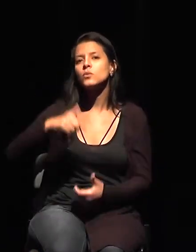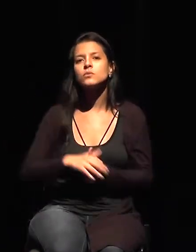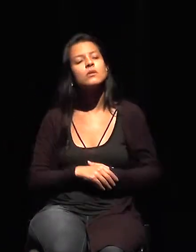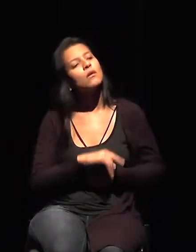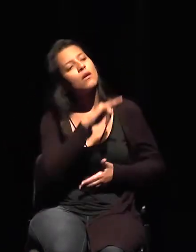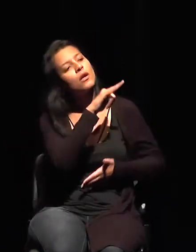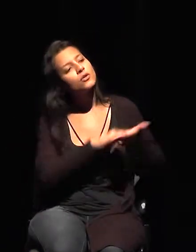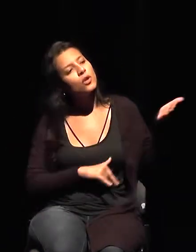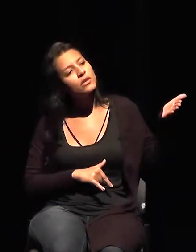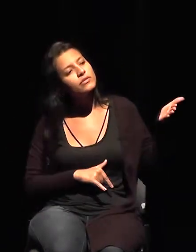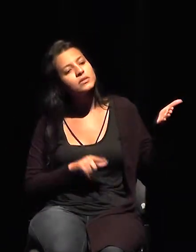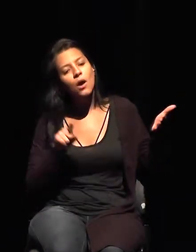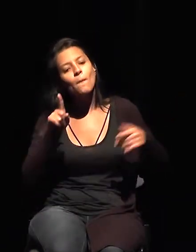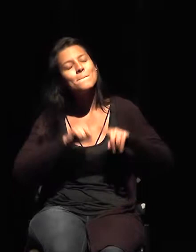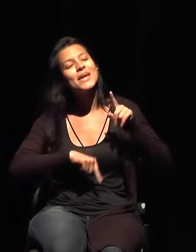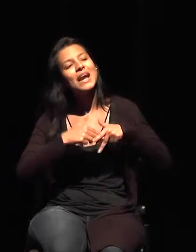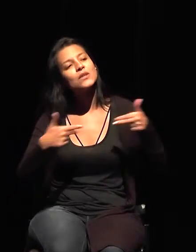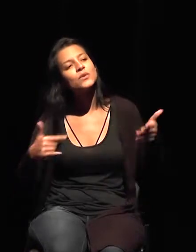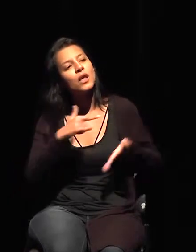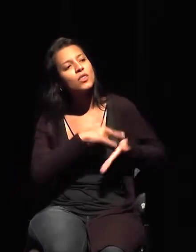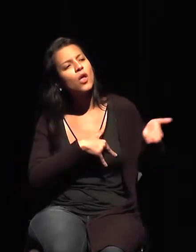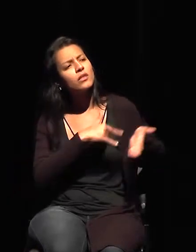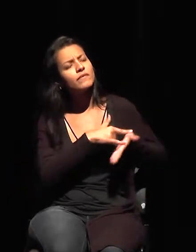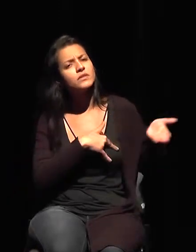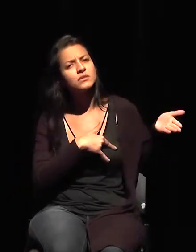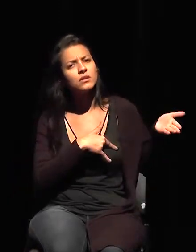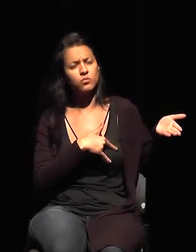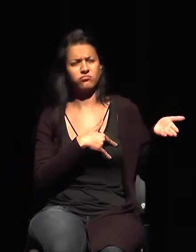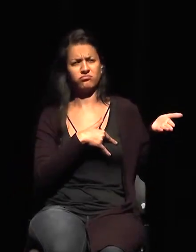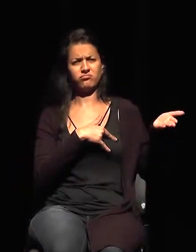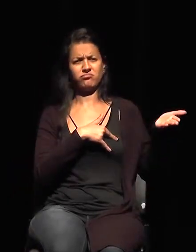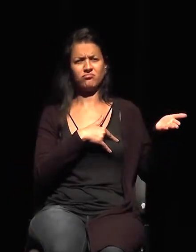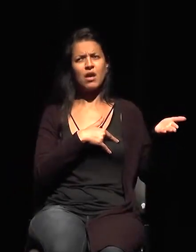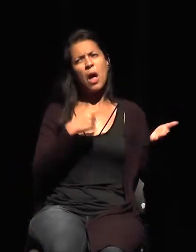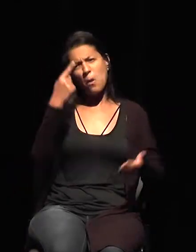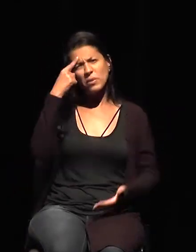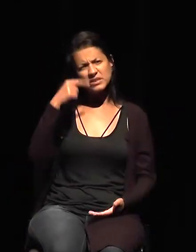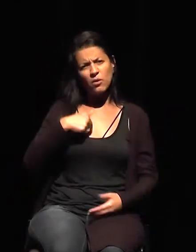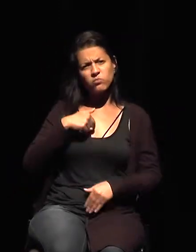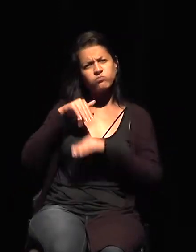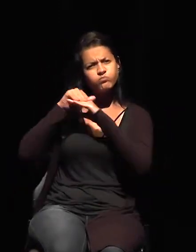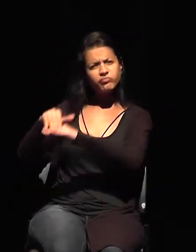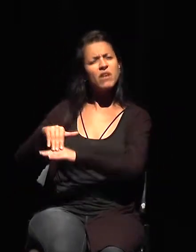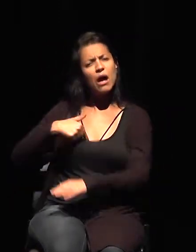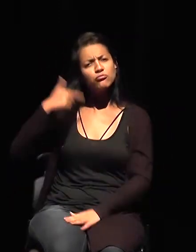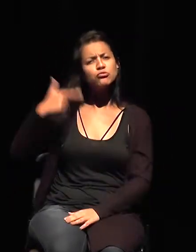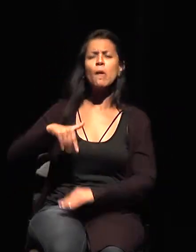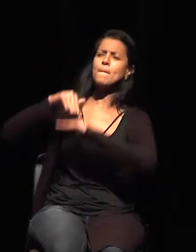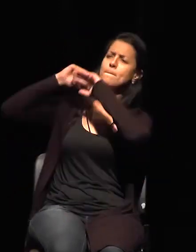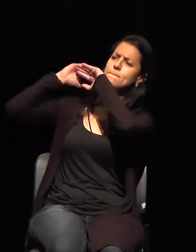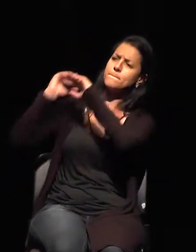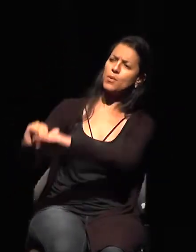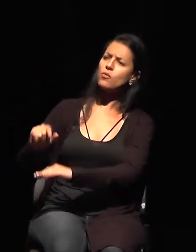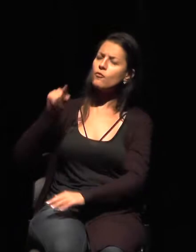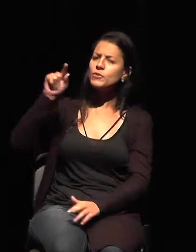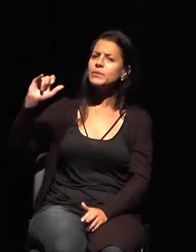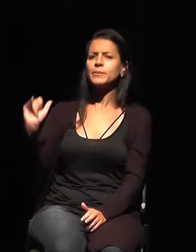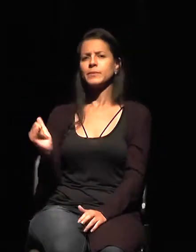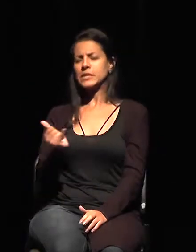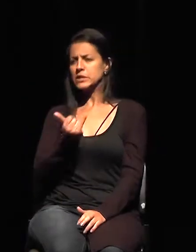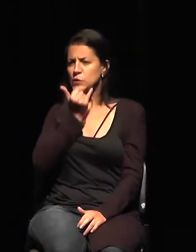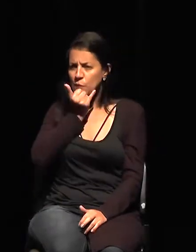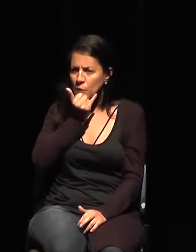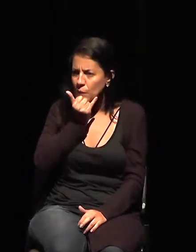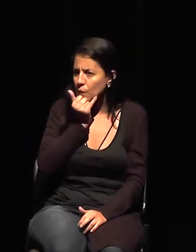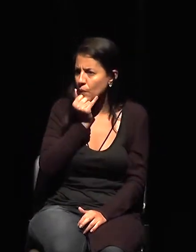factura de la mercancía? ¿Cómo llegué ya agresiva? Digo, voy hasta el final. Discúlpeme, yo si fuera dueña